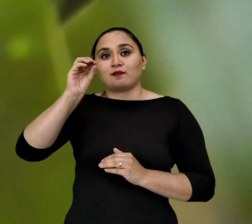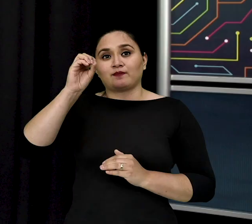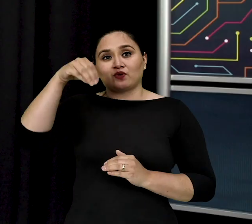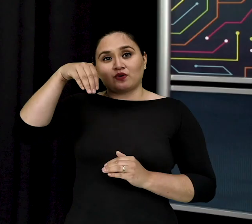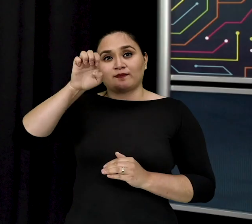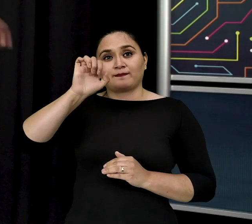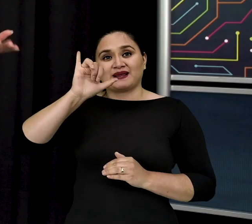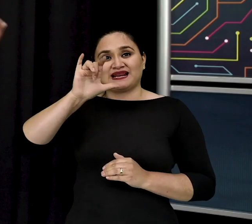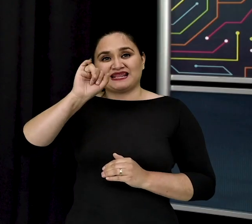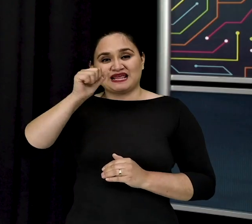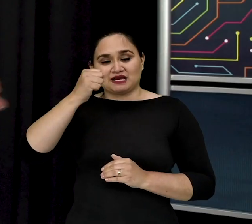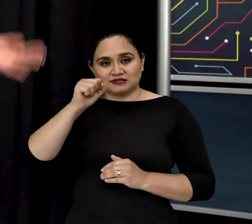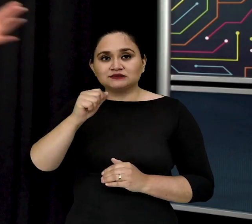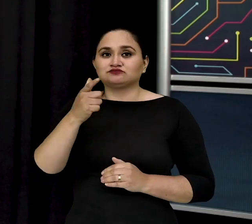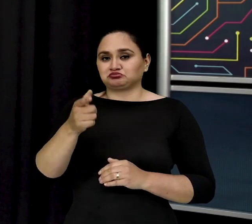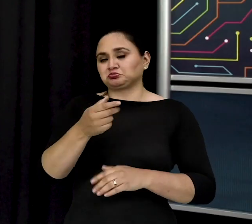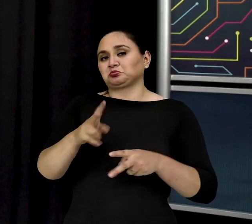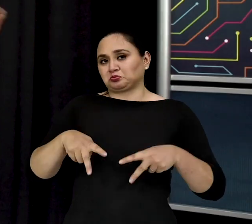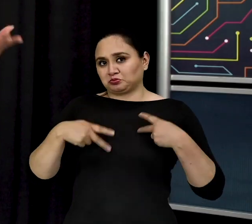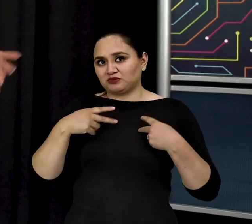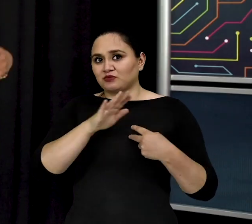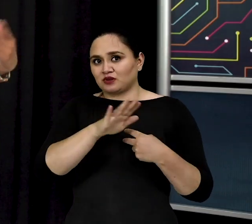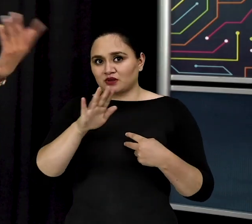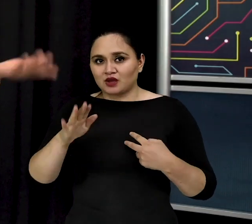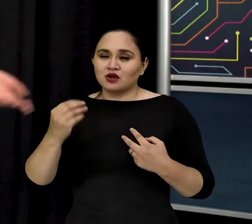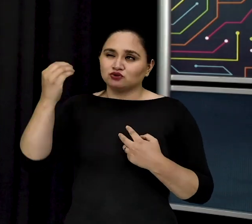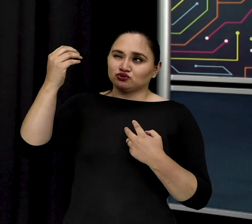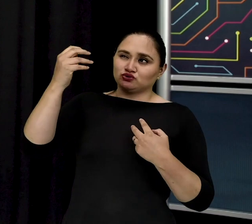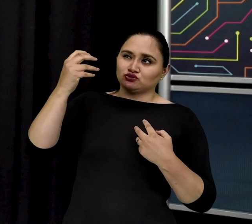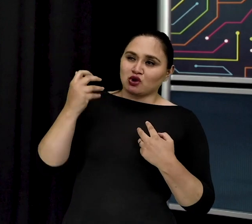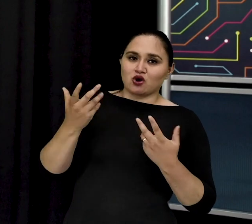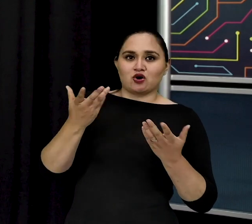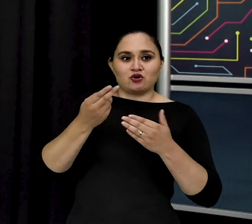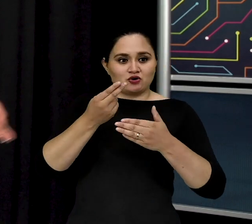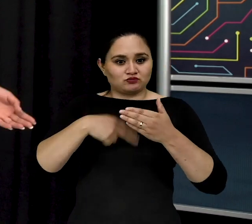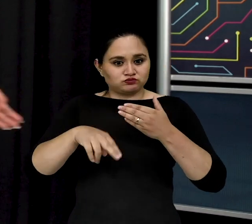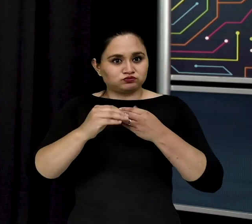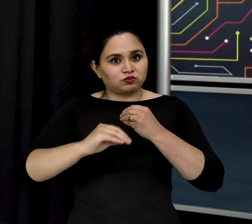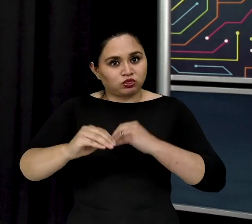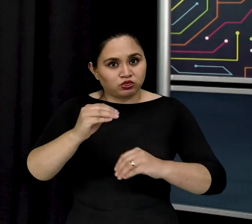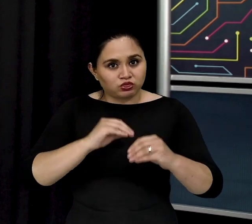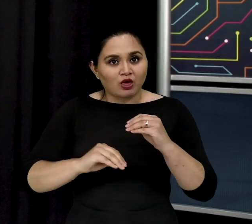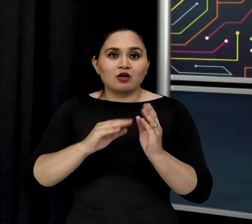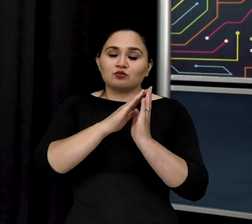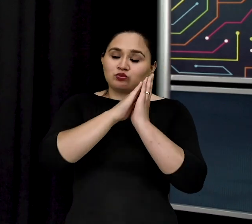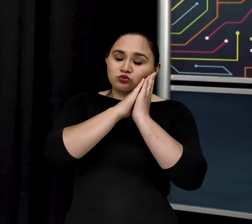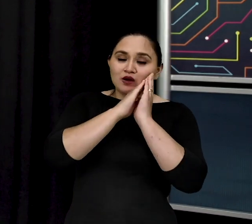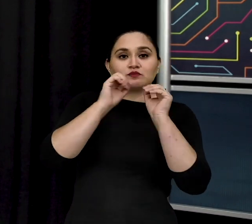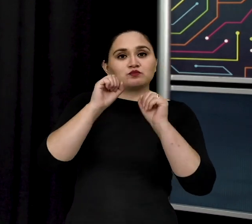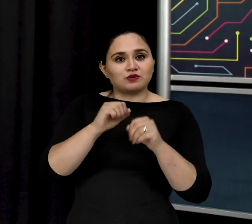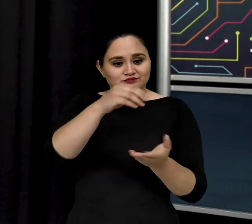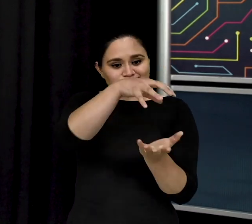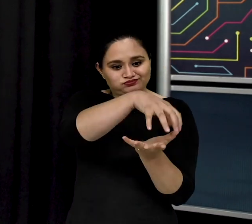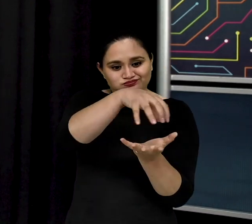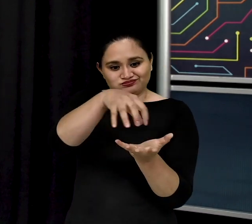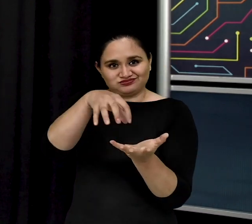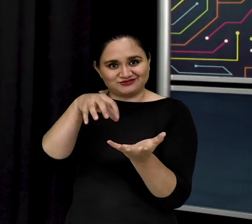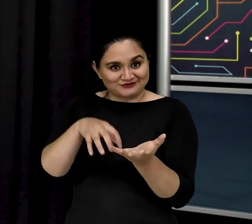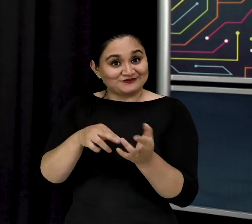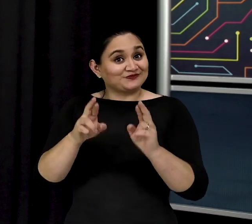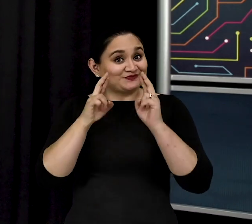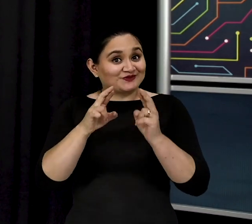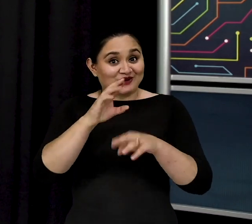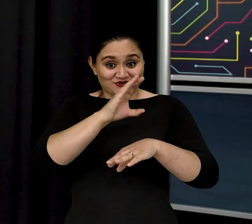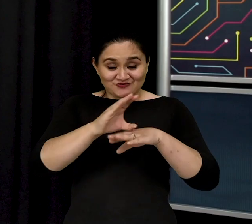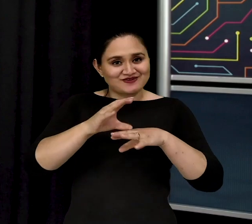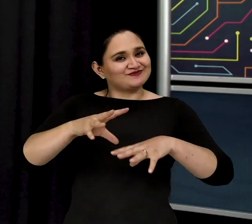marsupiales viven en las bromelias, toman sol, se reproducen, duermen en las bromelias Entonces podemos plantar estas plantitas Espero que